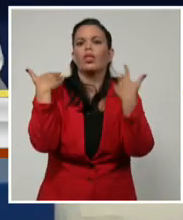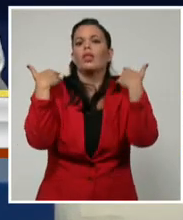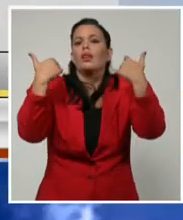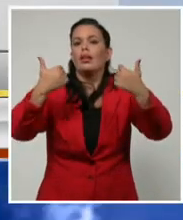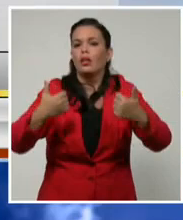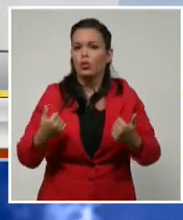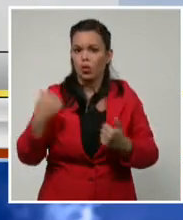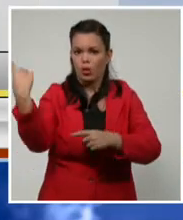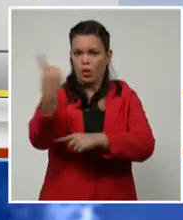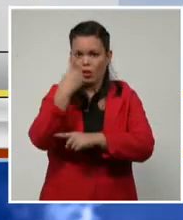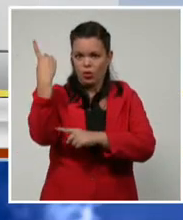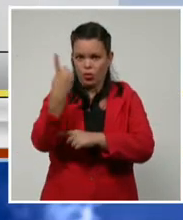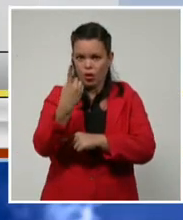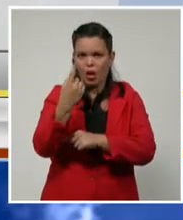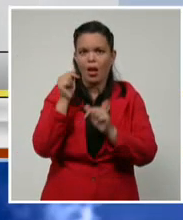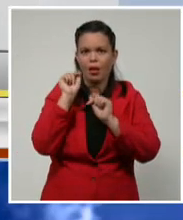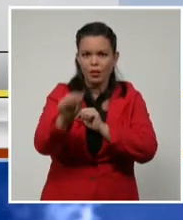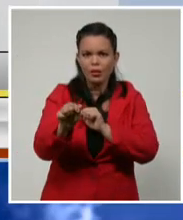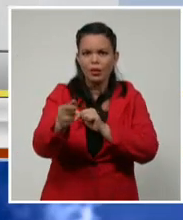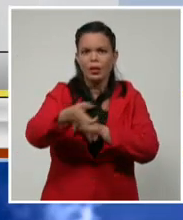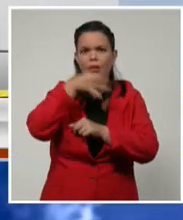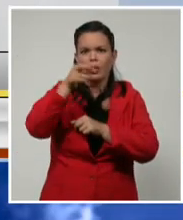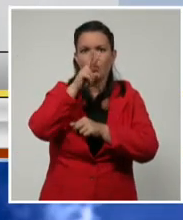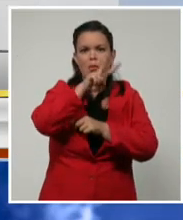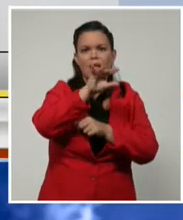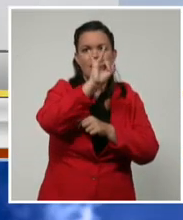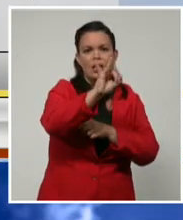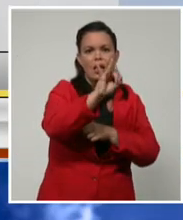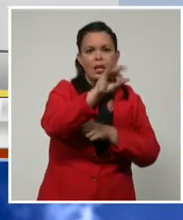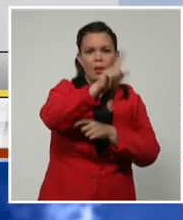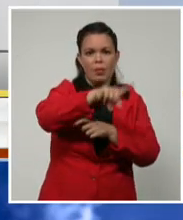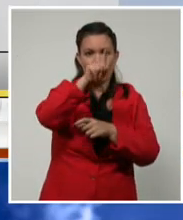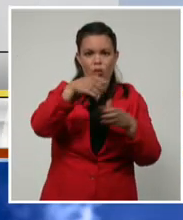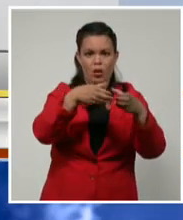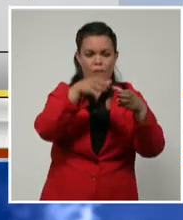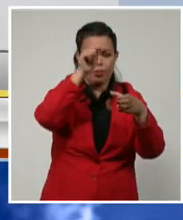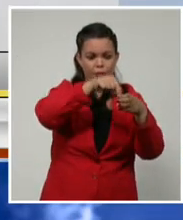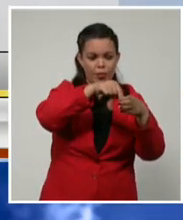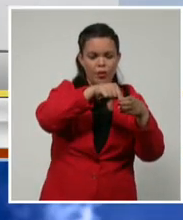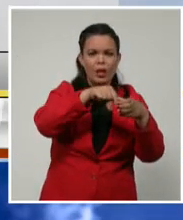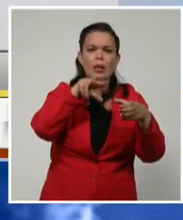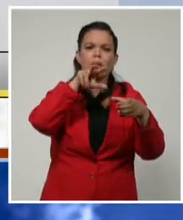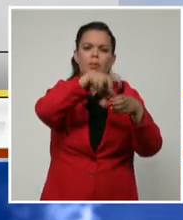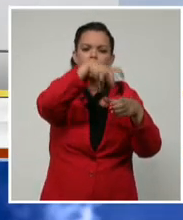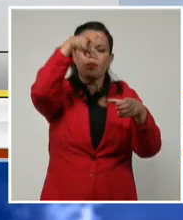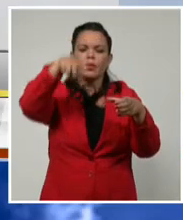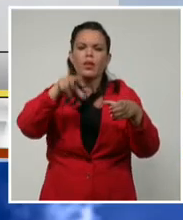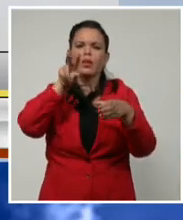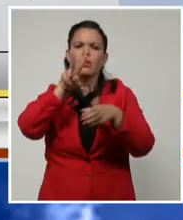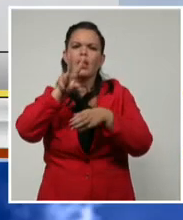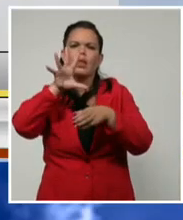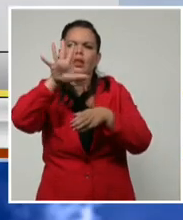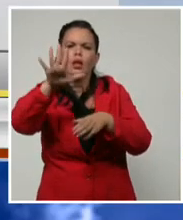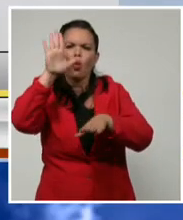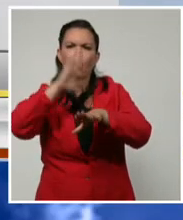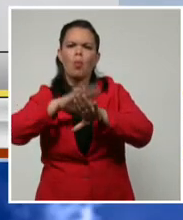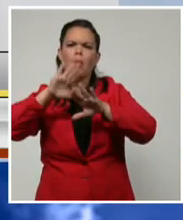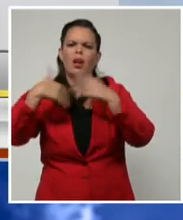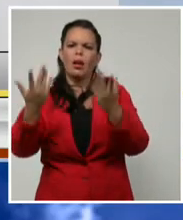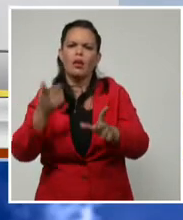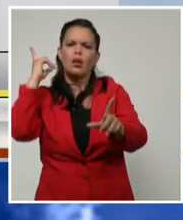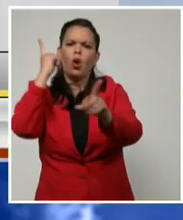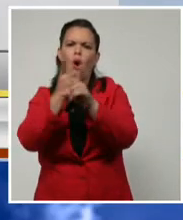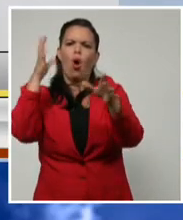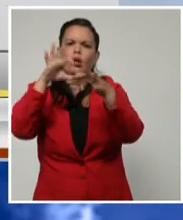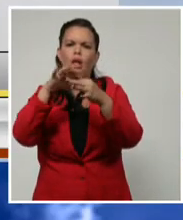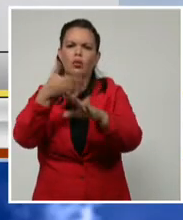que de las 27 personas diagnosticadas, 25 fueron contactos de casos confirmados y de dos no se precisa